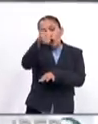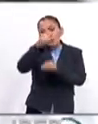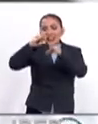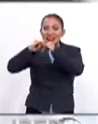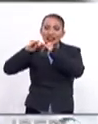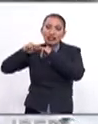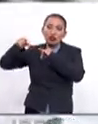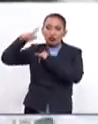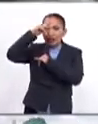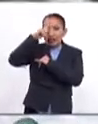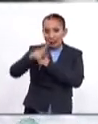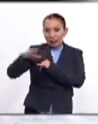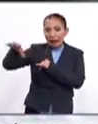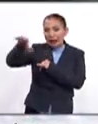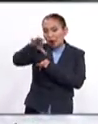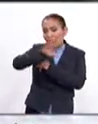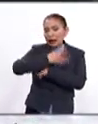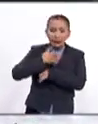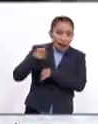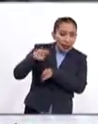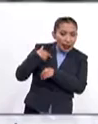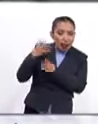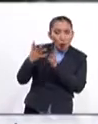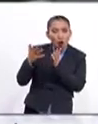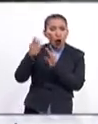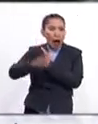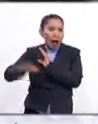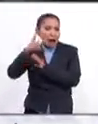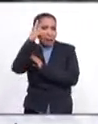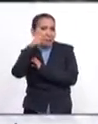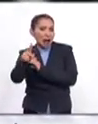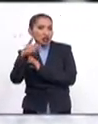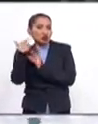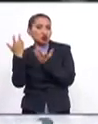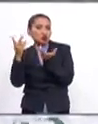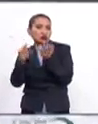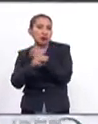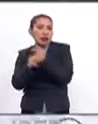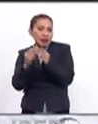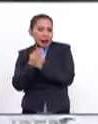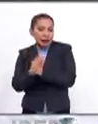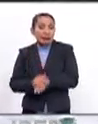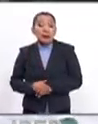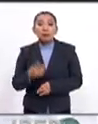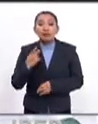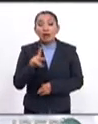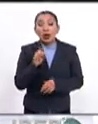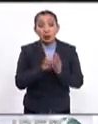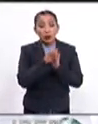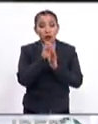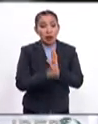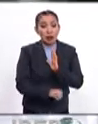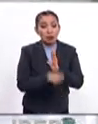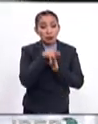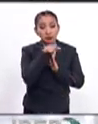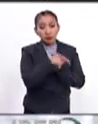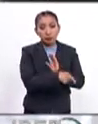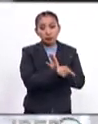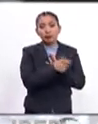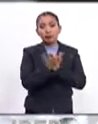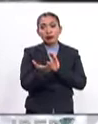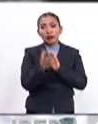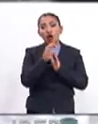instituciones mexicanas que ya tenían esas disciplinas en sus currículas. Pero en el caso del